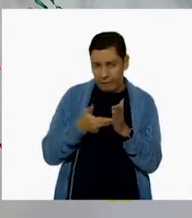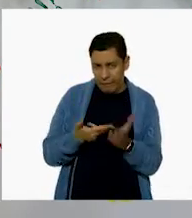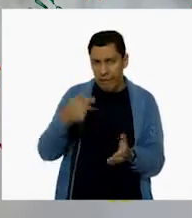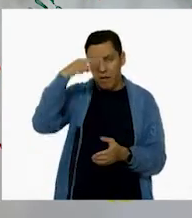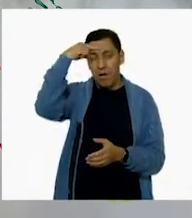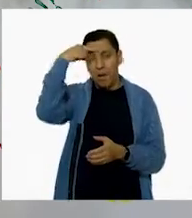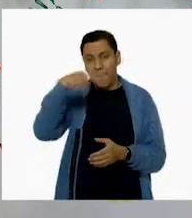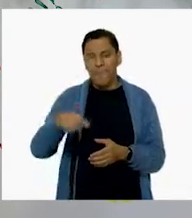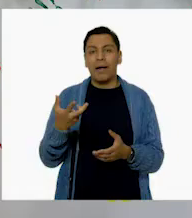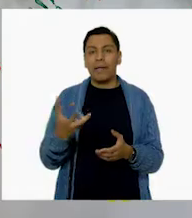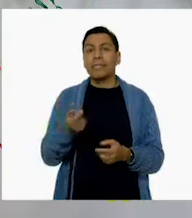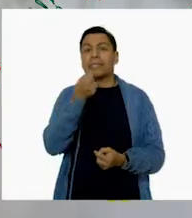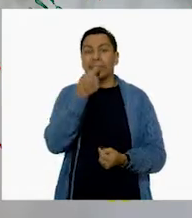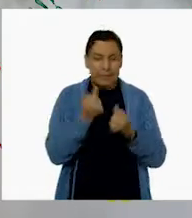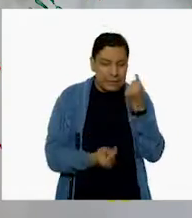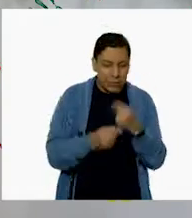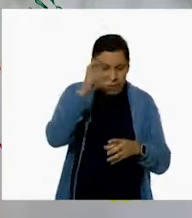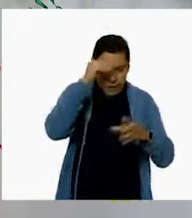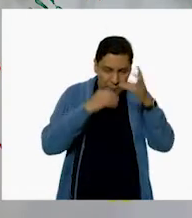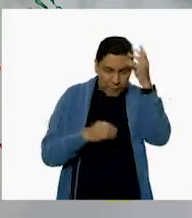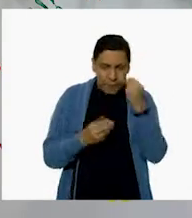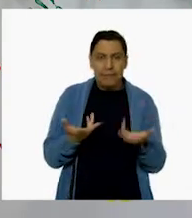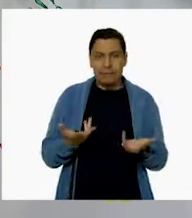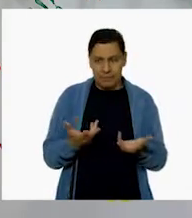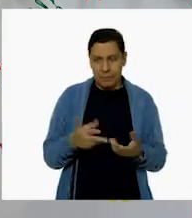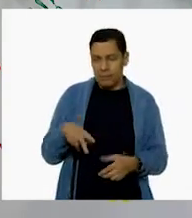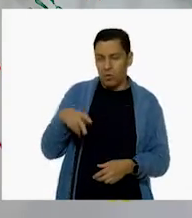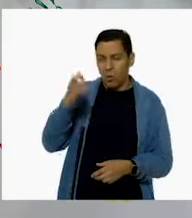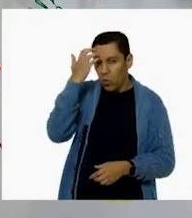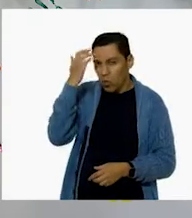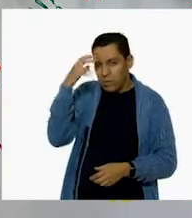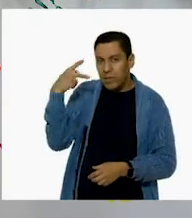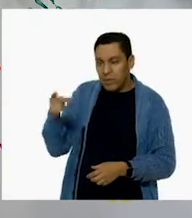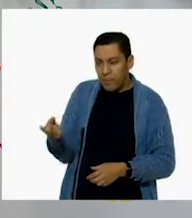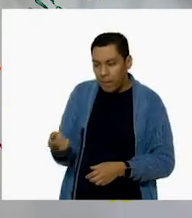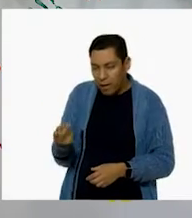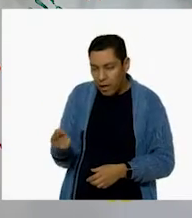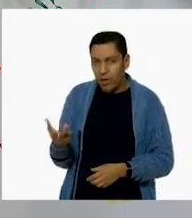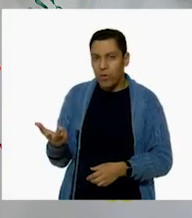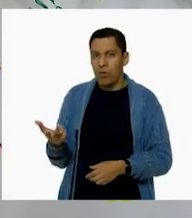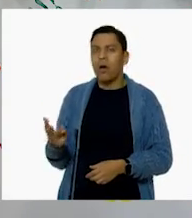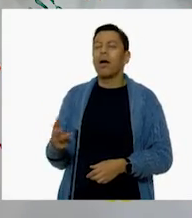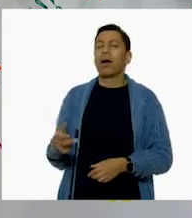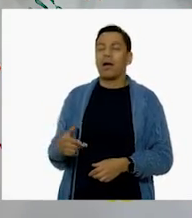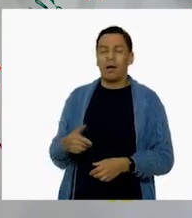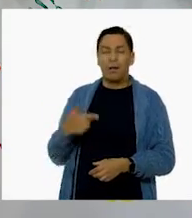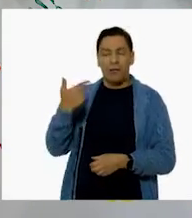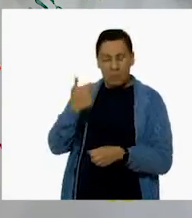que a partir de las emociones del perro, los niños conozcan sus propias emociones.